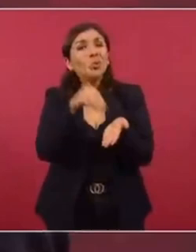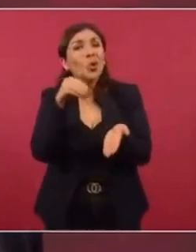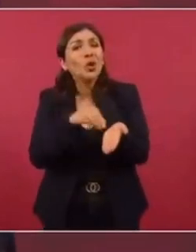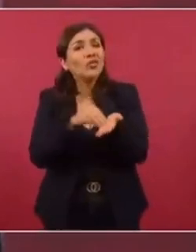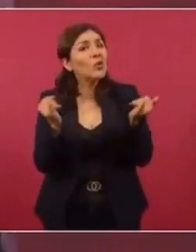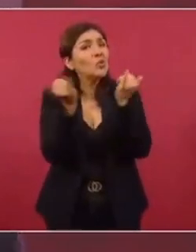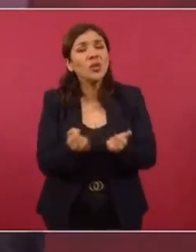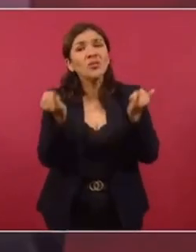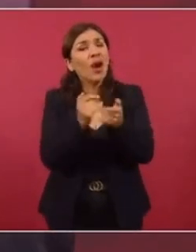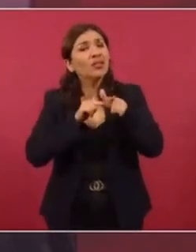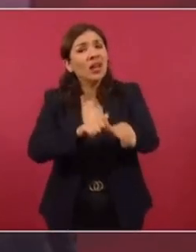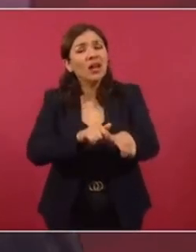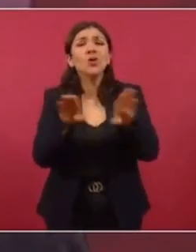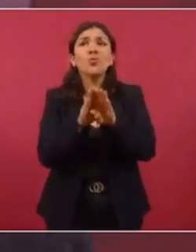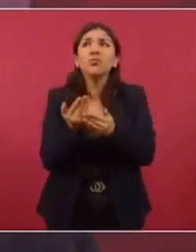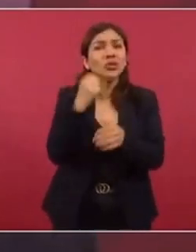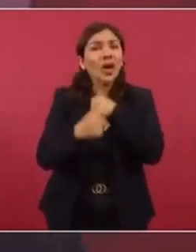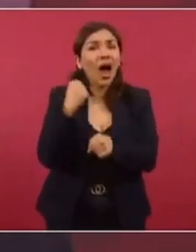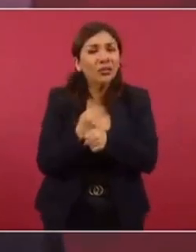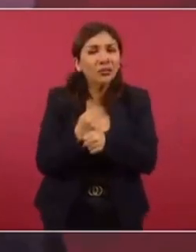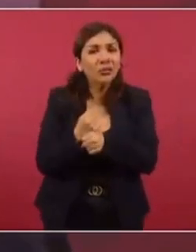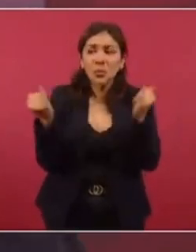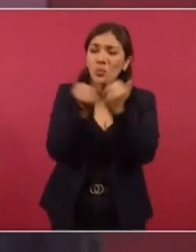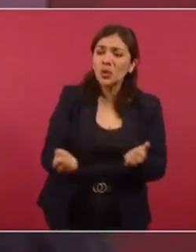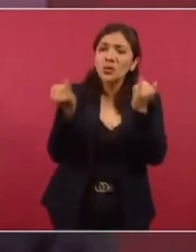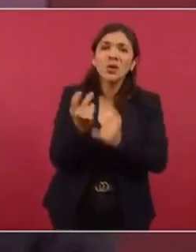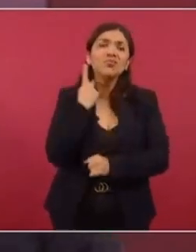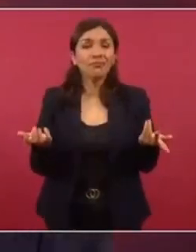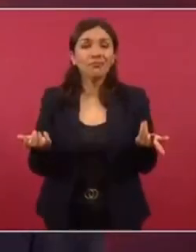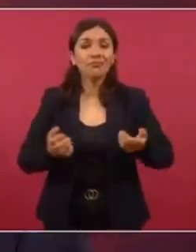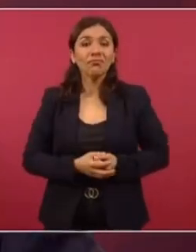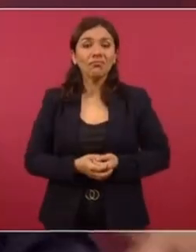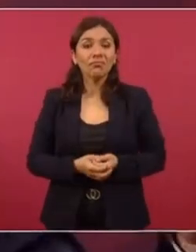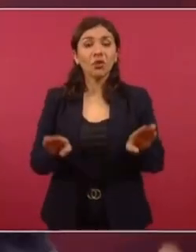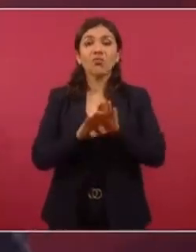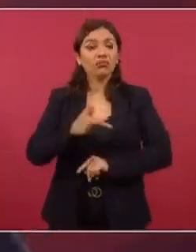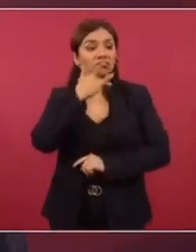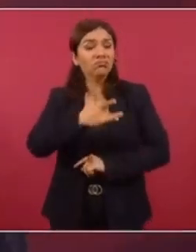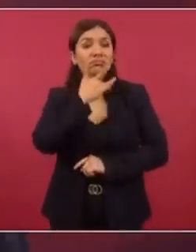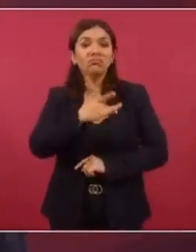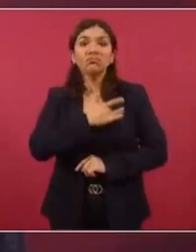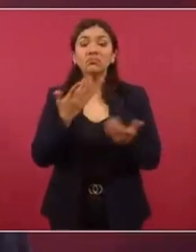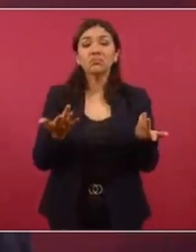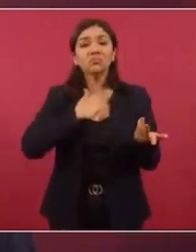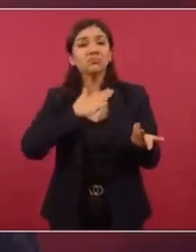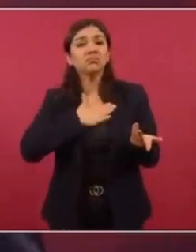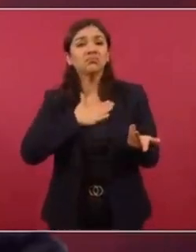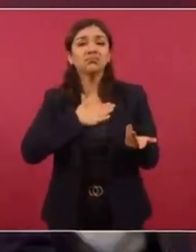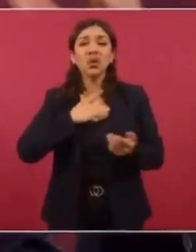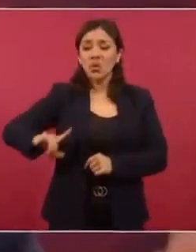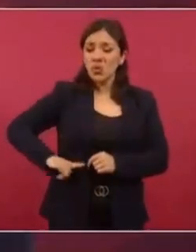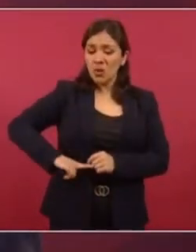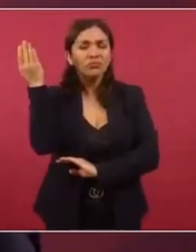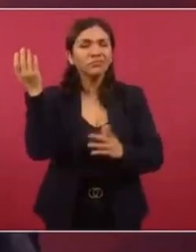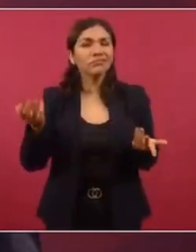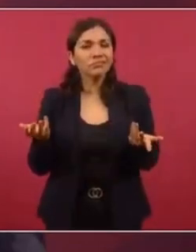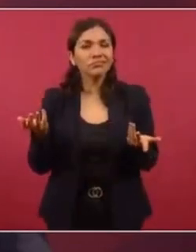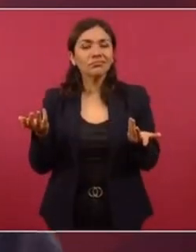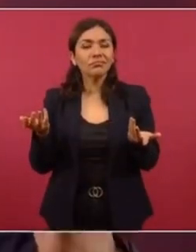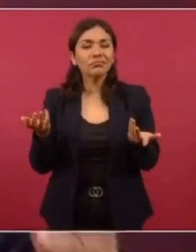la política de hace dos siglos, la política de Monro, de sentirse el gobierno del mundo.